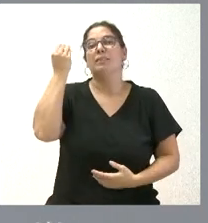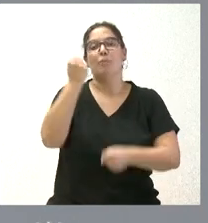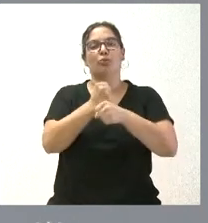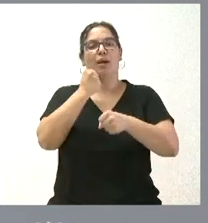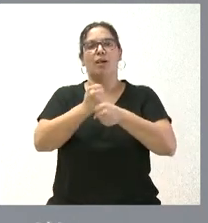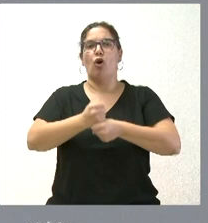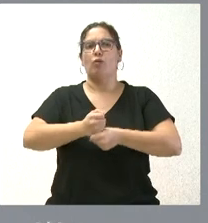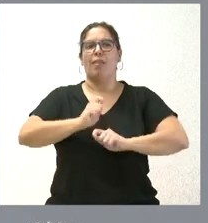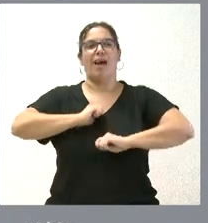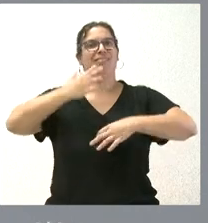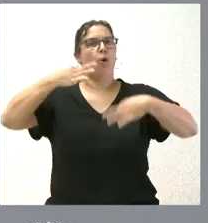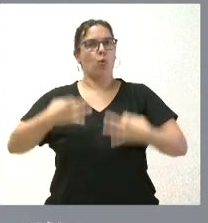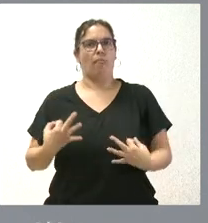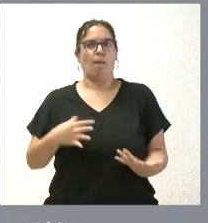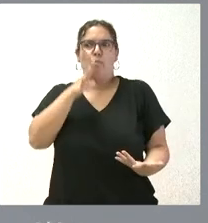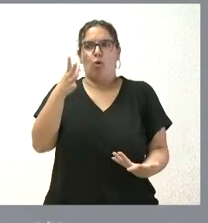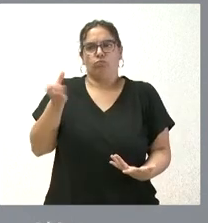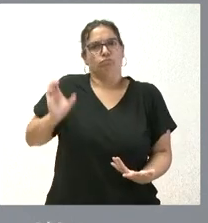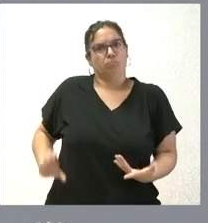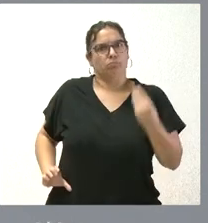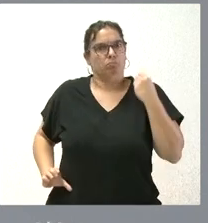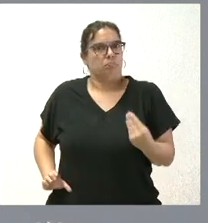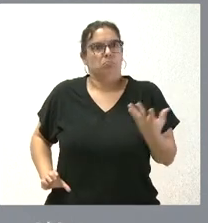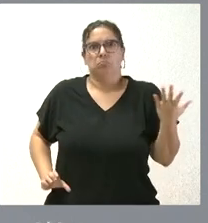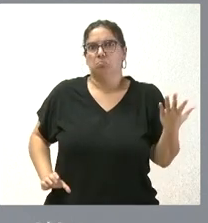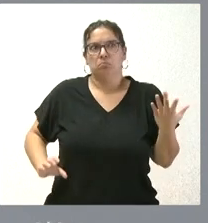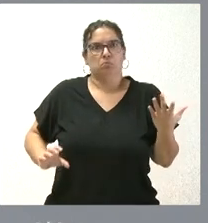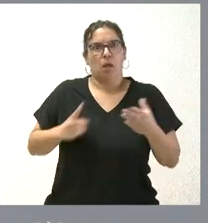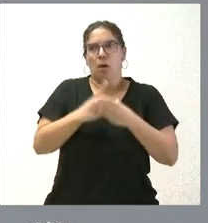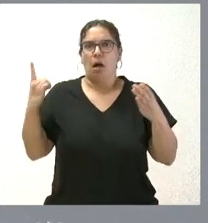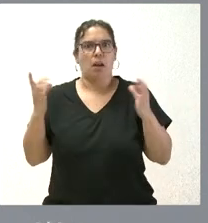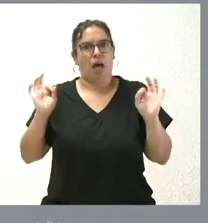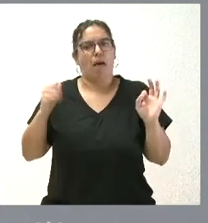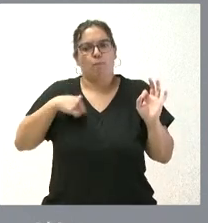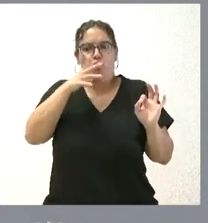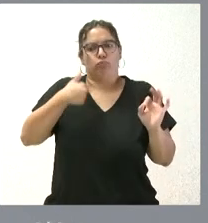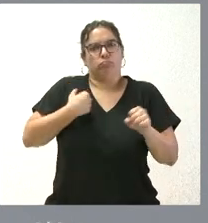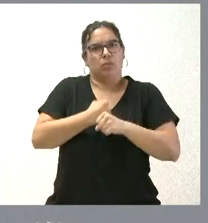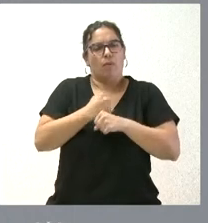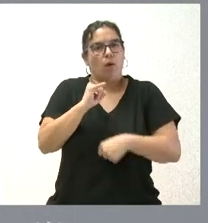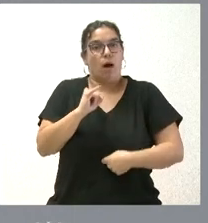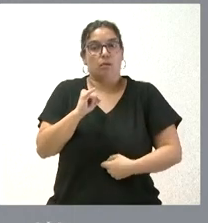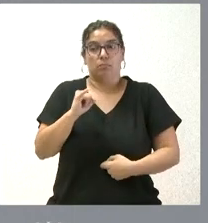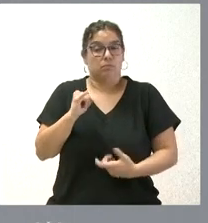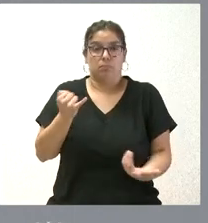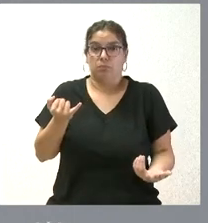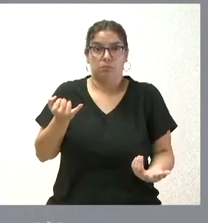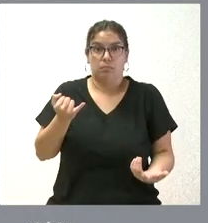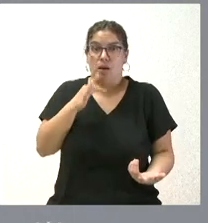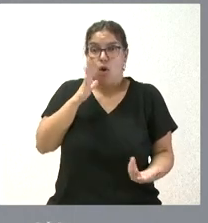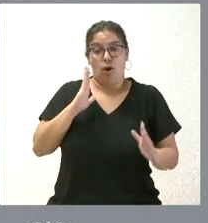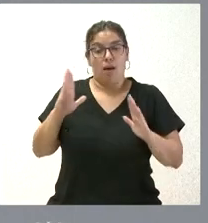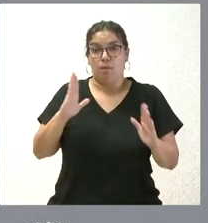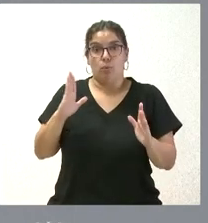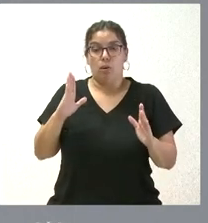garantía de no tener riesgo de exclusión social. Pero, sin embargo, especialmente en estos